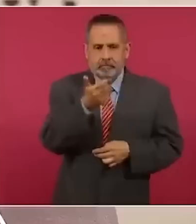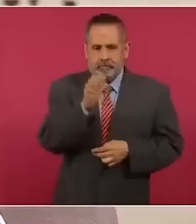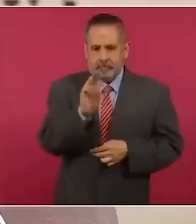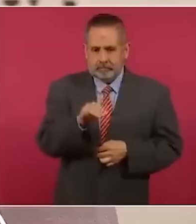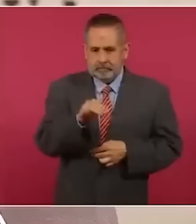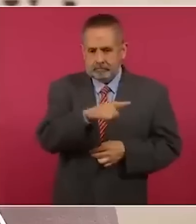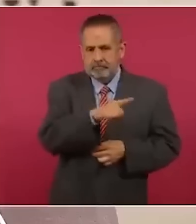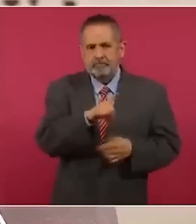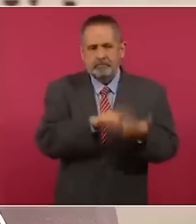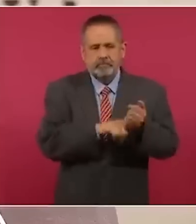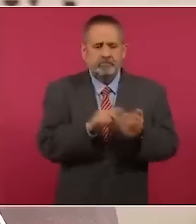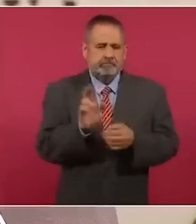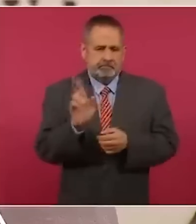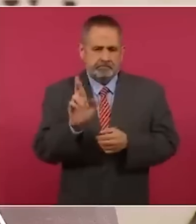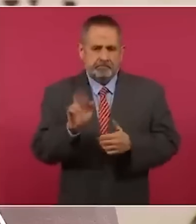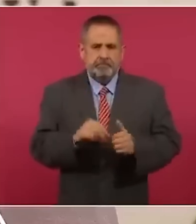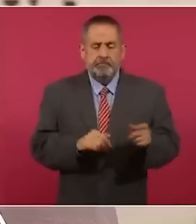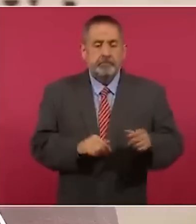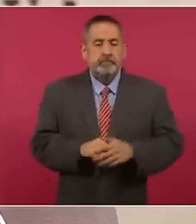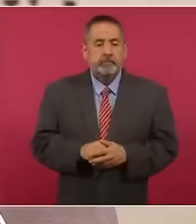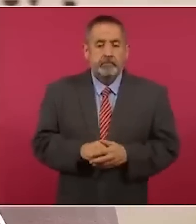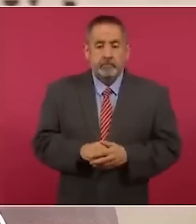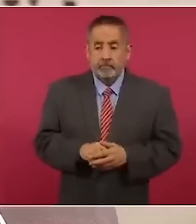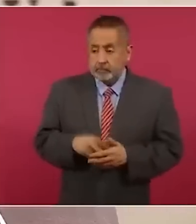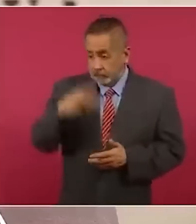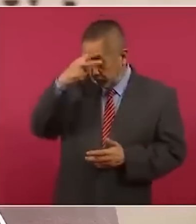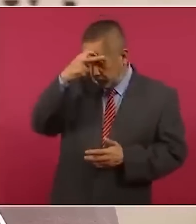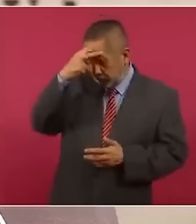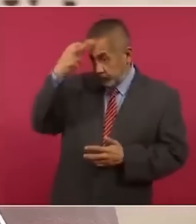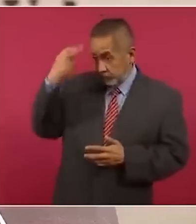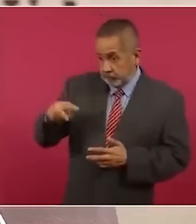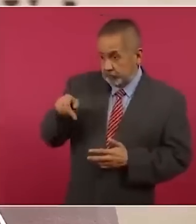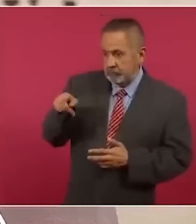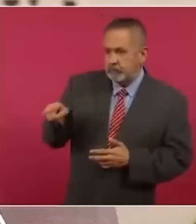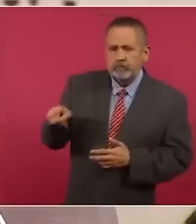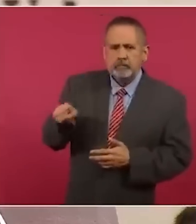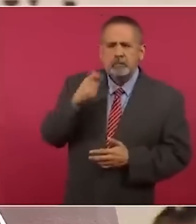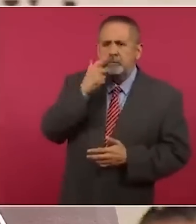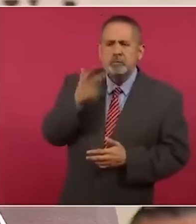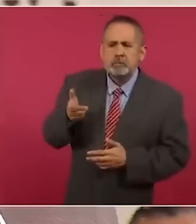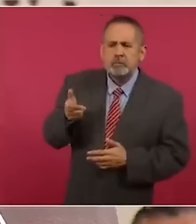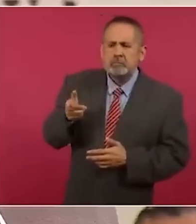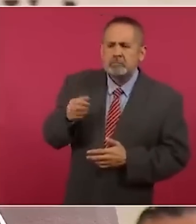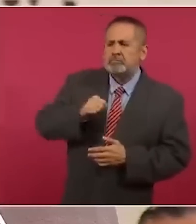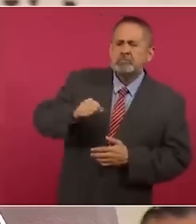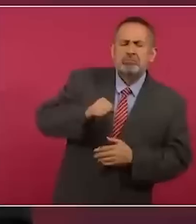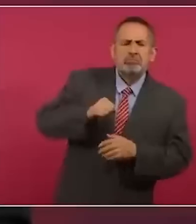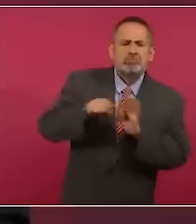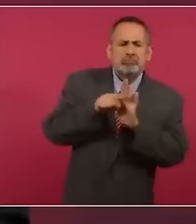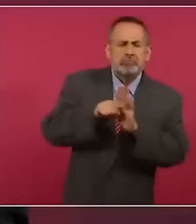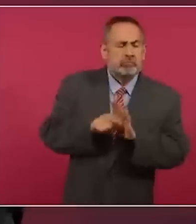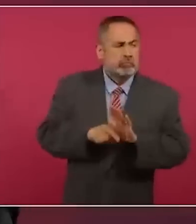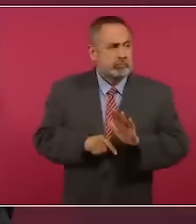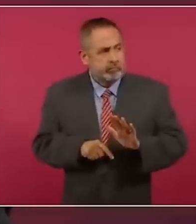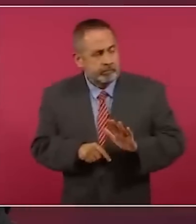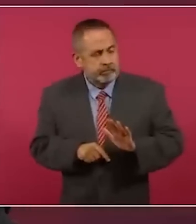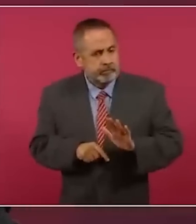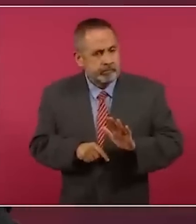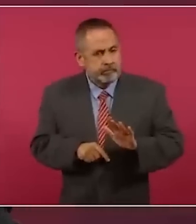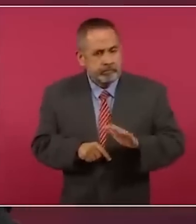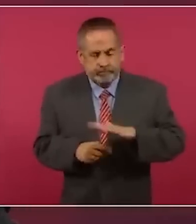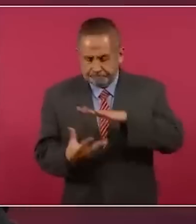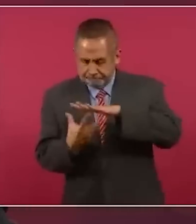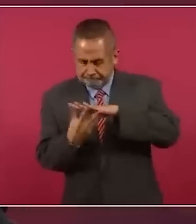que México no acepta, no participa y está en modo negación. Le voy a mandar